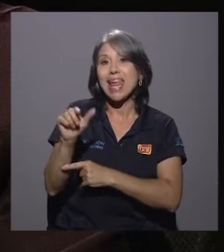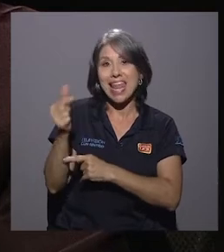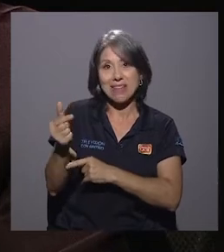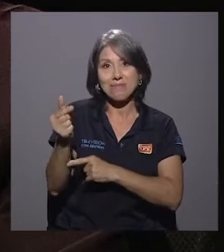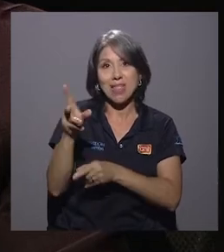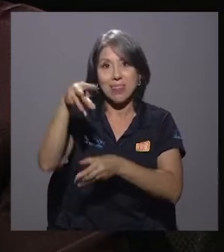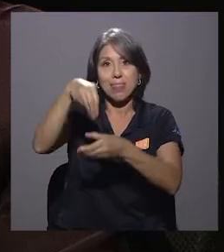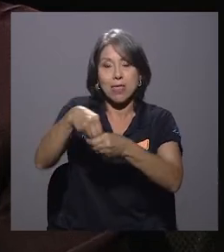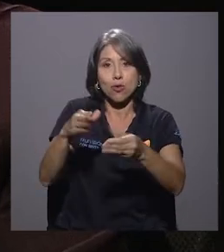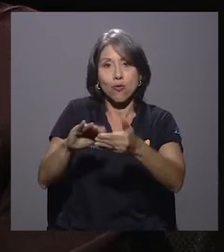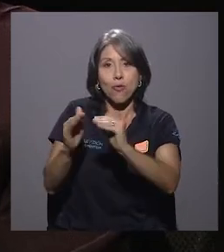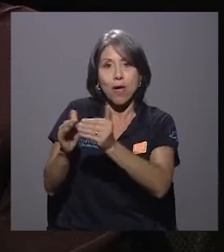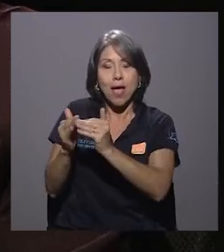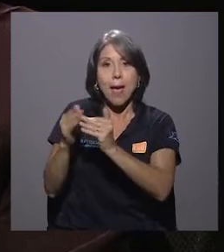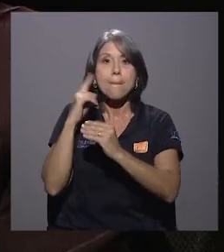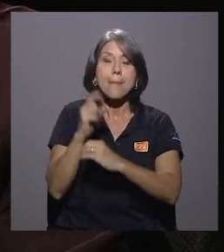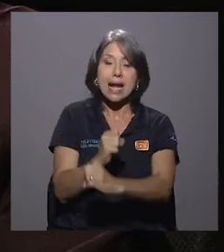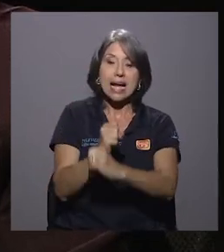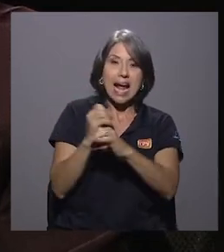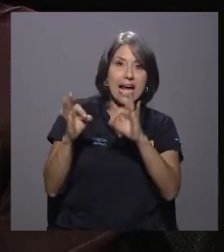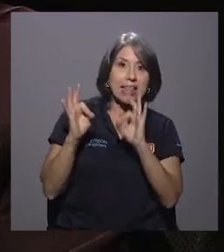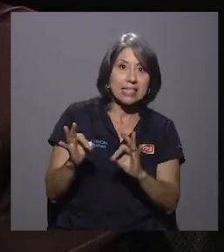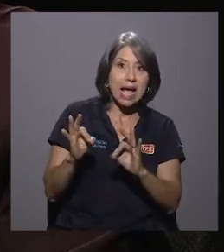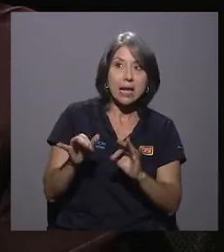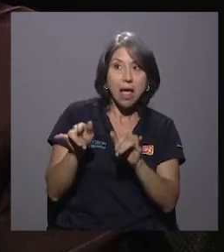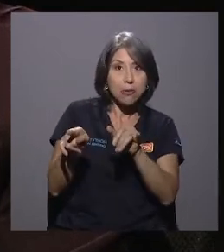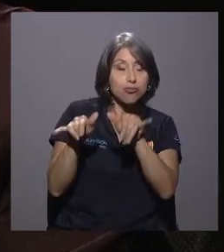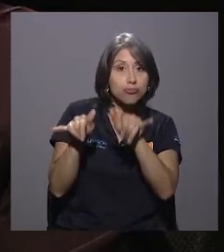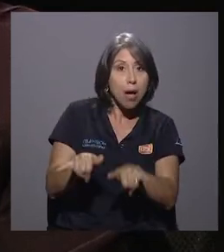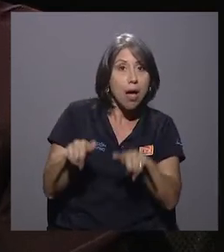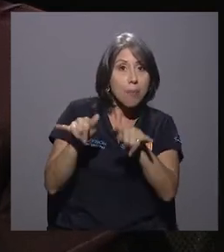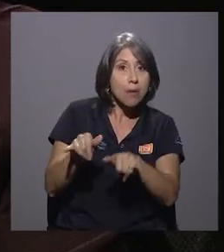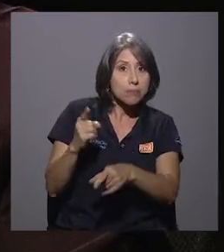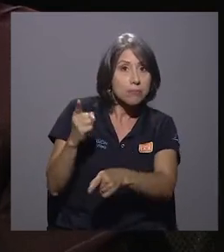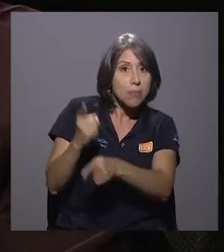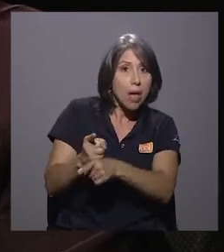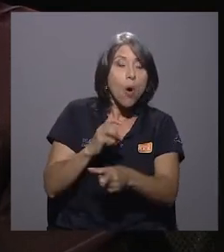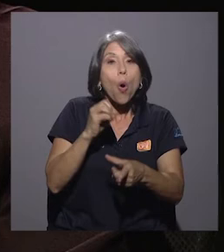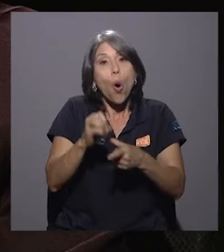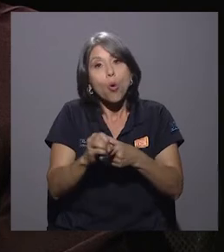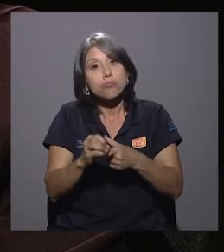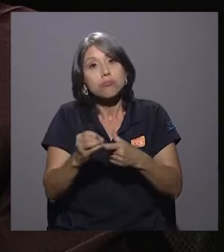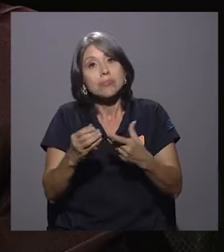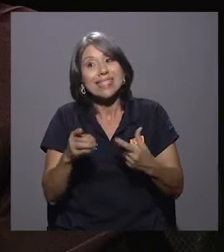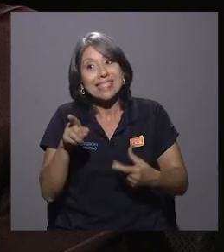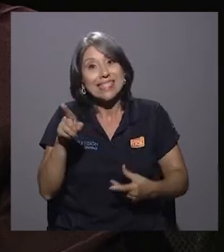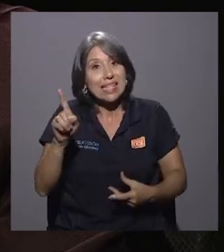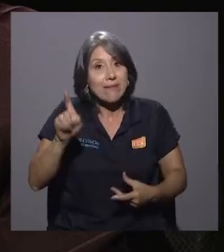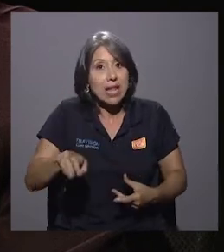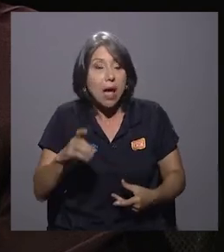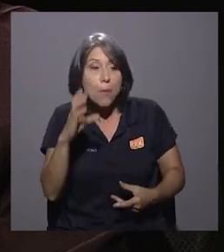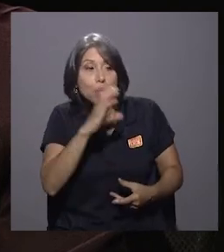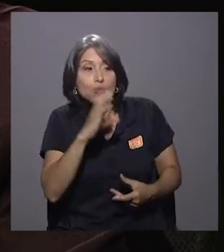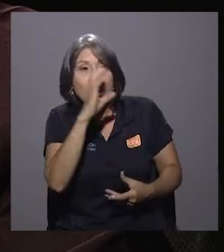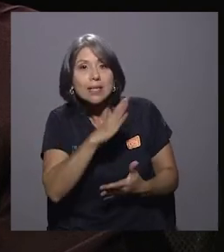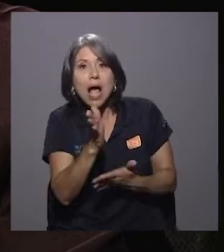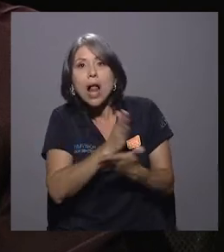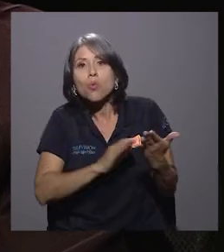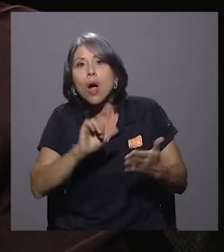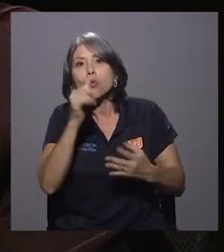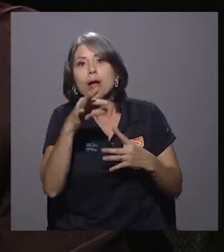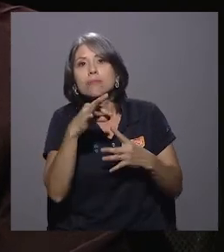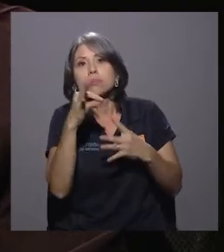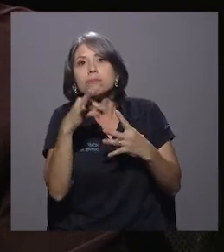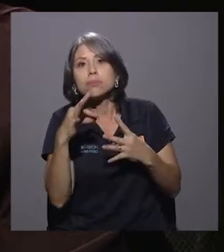garantizar si su estadía ahí es la adecuada o bien si debería buscarse alguna otra alternativa